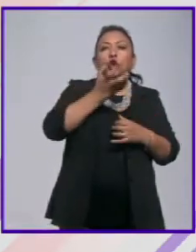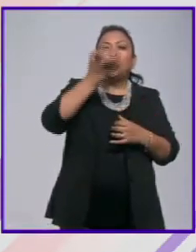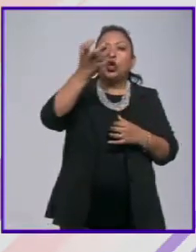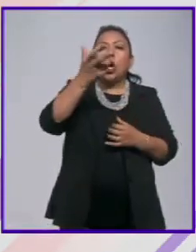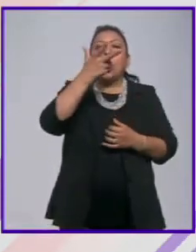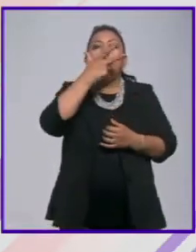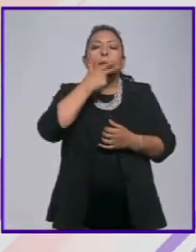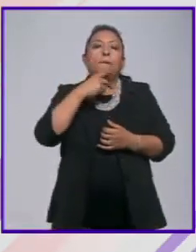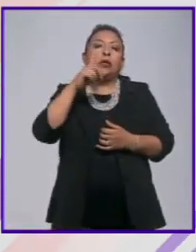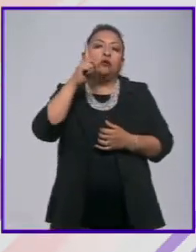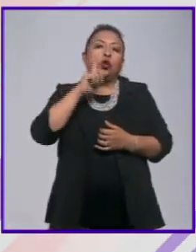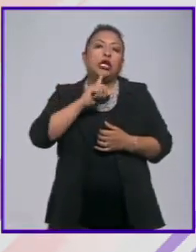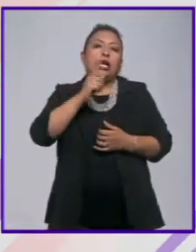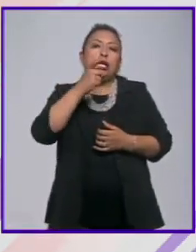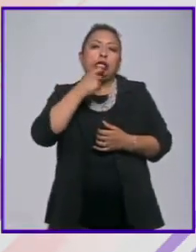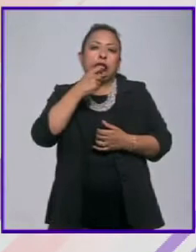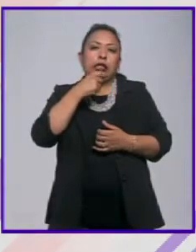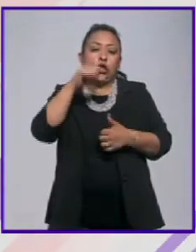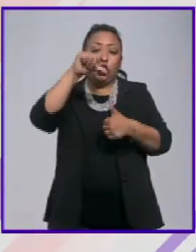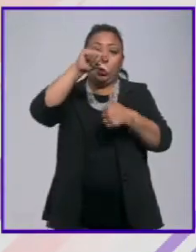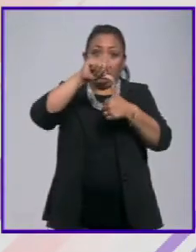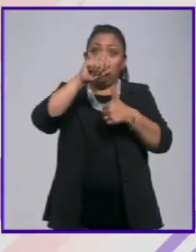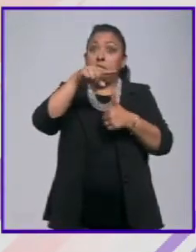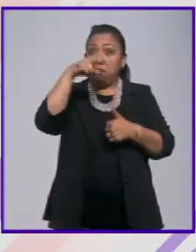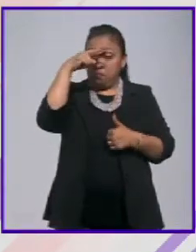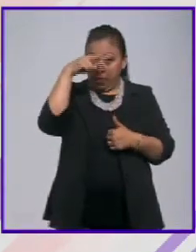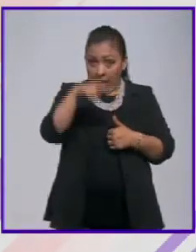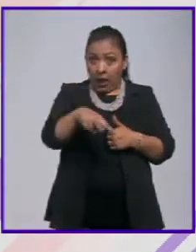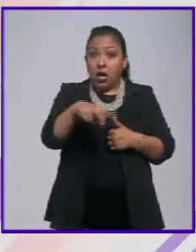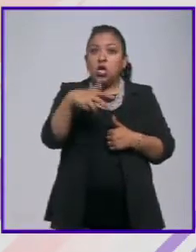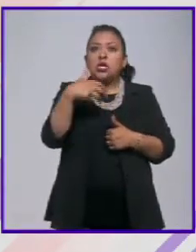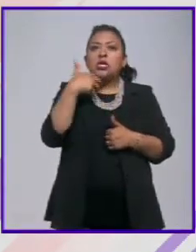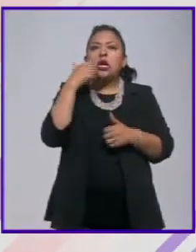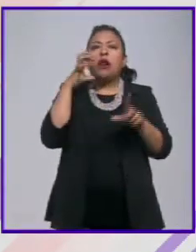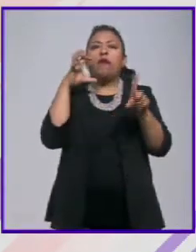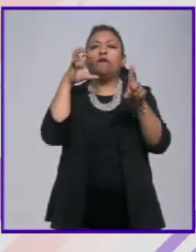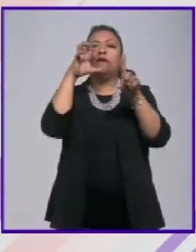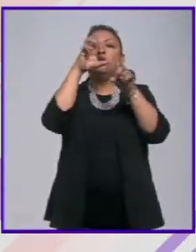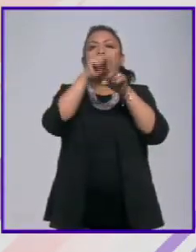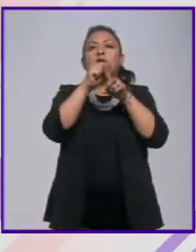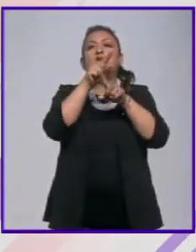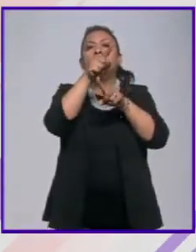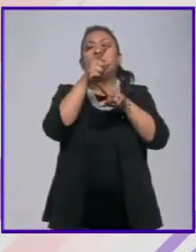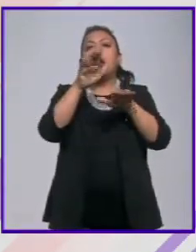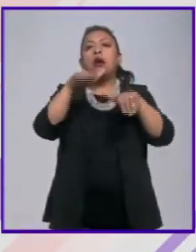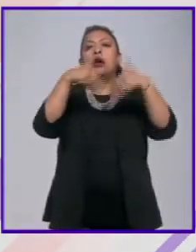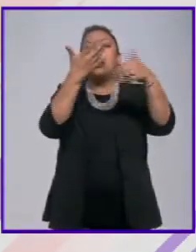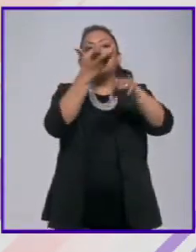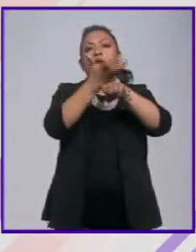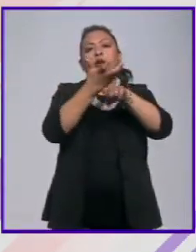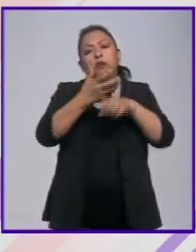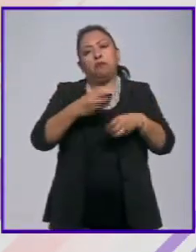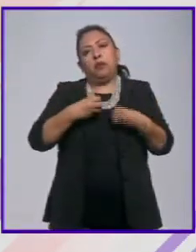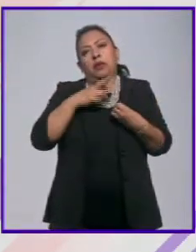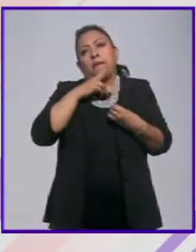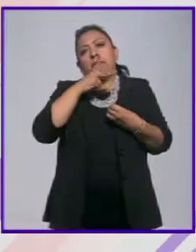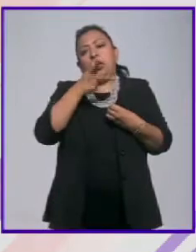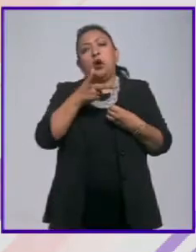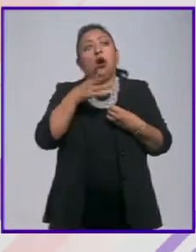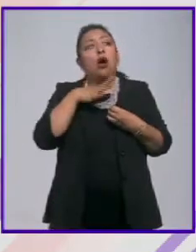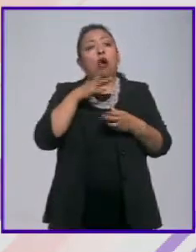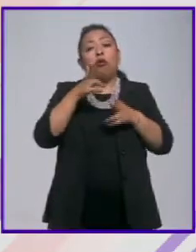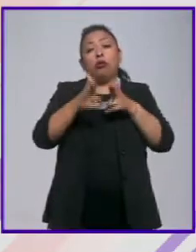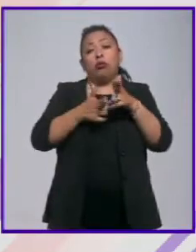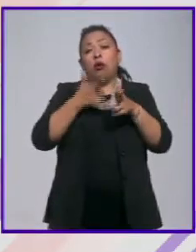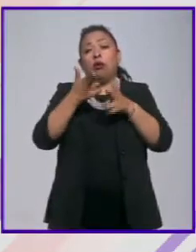mujeres y niños centroamericanos incluso mexicanos que pretenden alcanzar los Estados Unidos y una vida mejor transportados